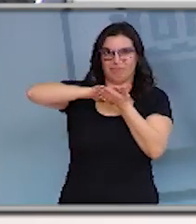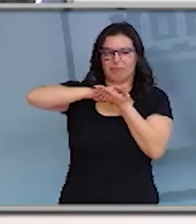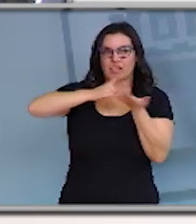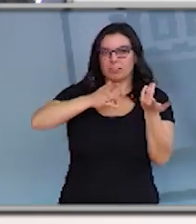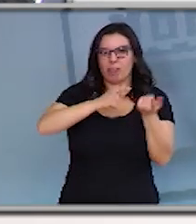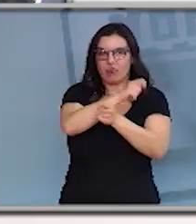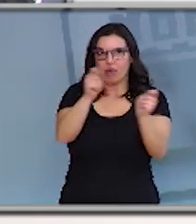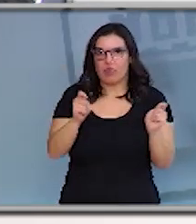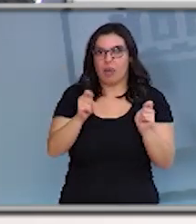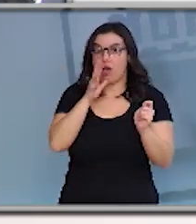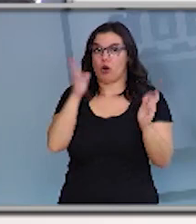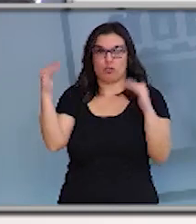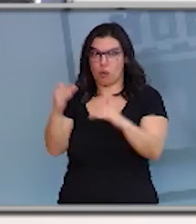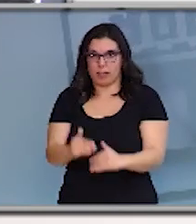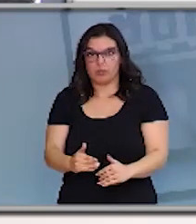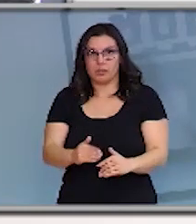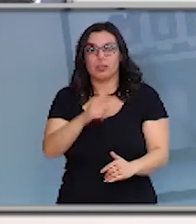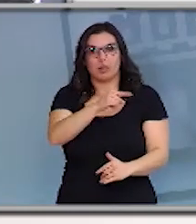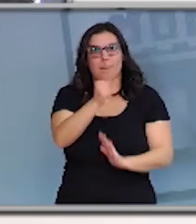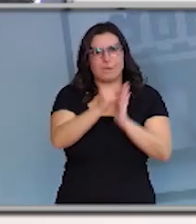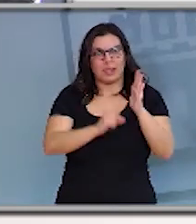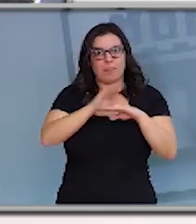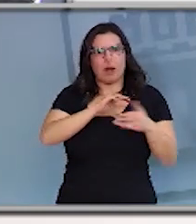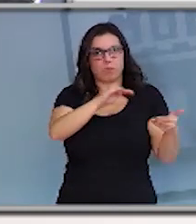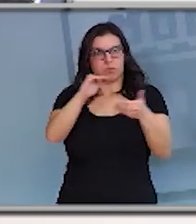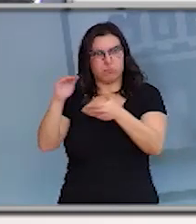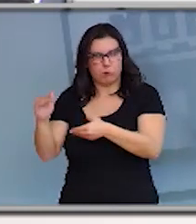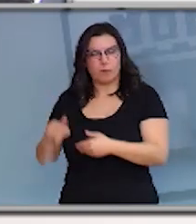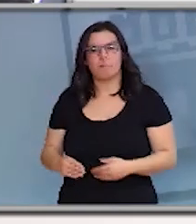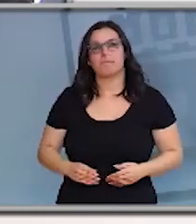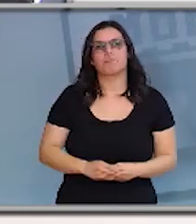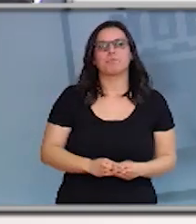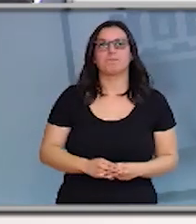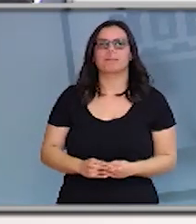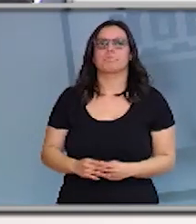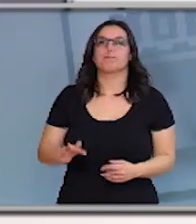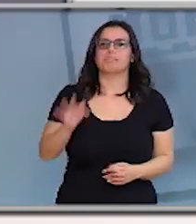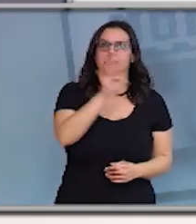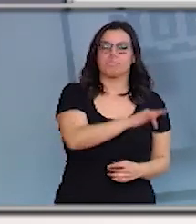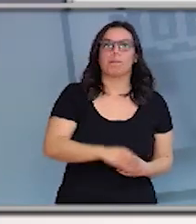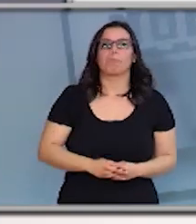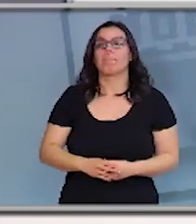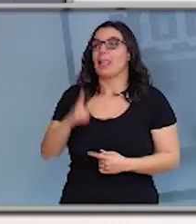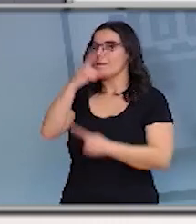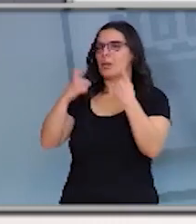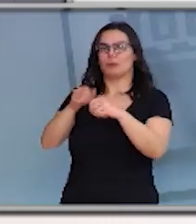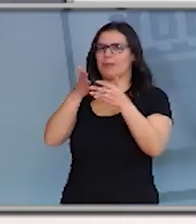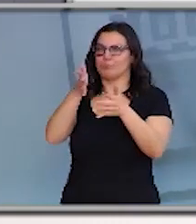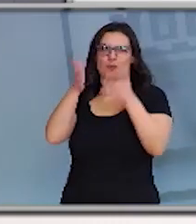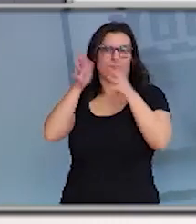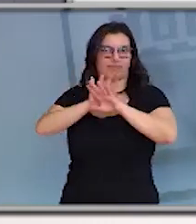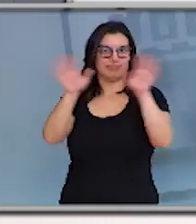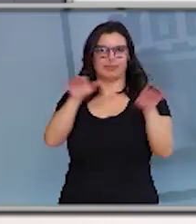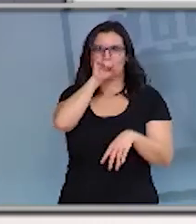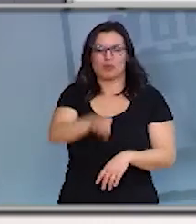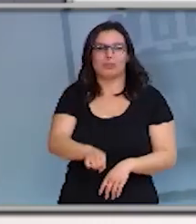las medidas de higiene a la población que está exigiendo la propia Junta La consejera de Sanidad contestó Bueno, la verdad es que me encanta esta pregunta y voy a